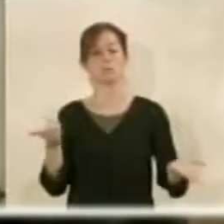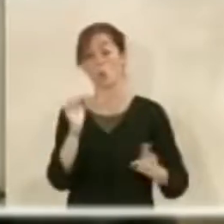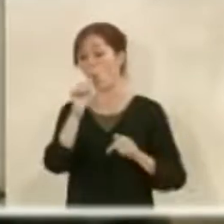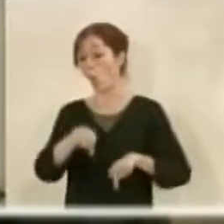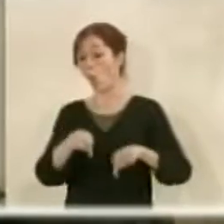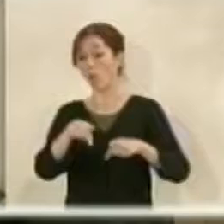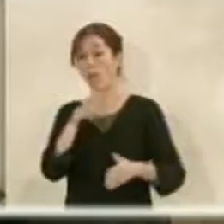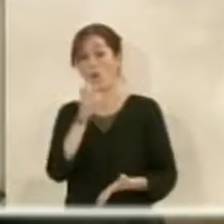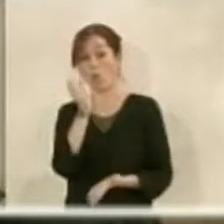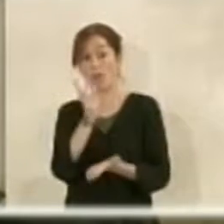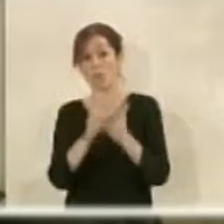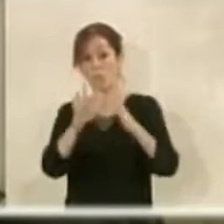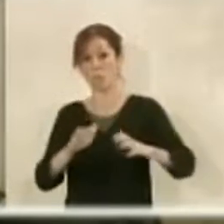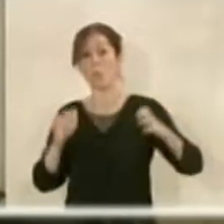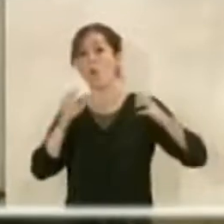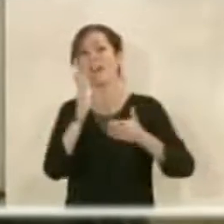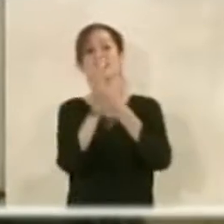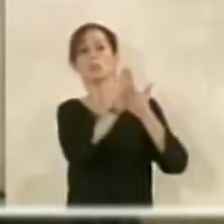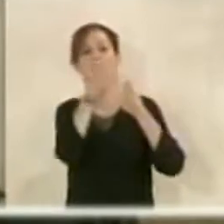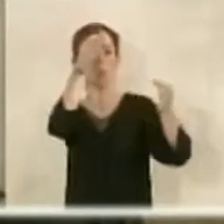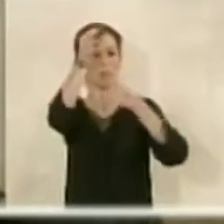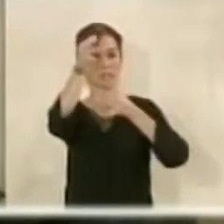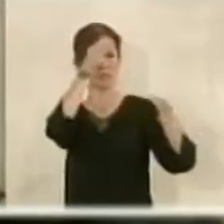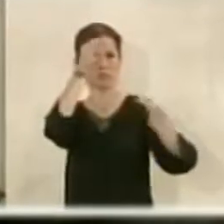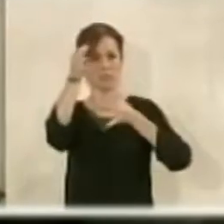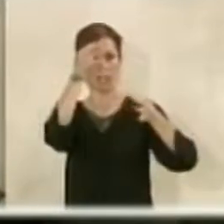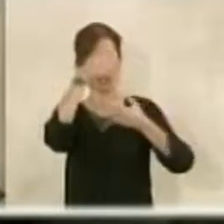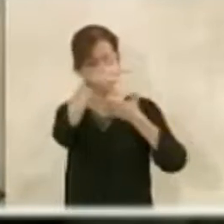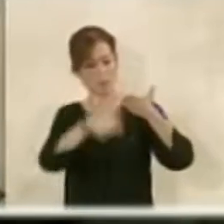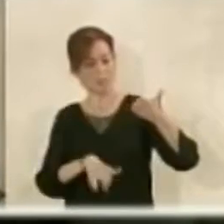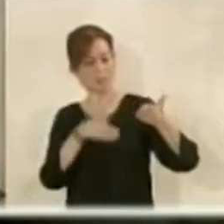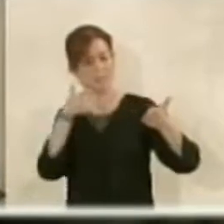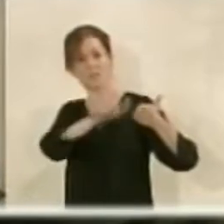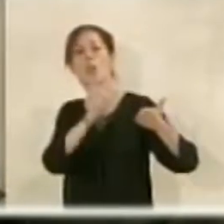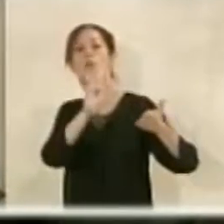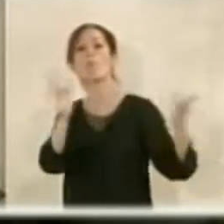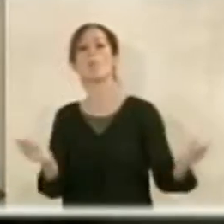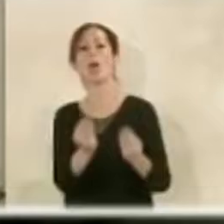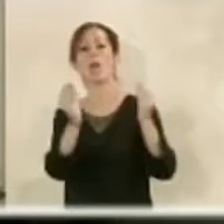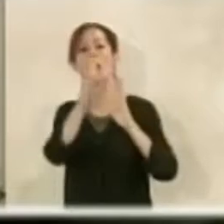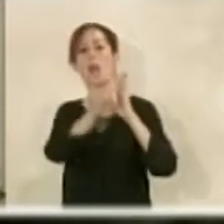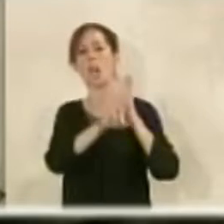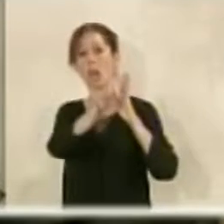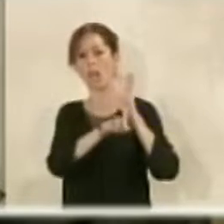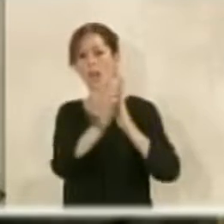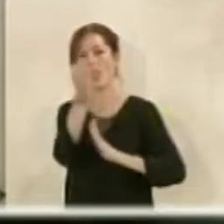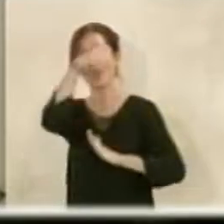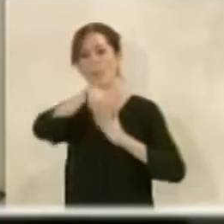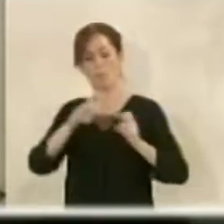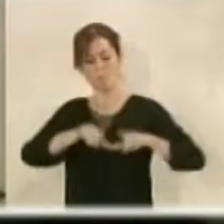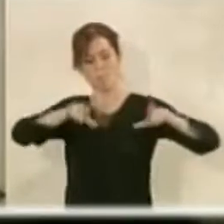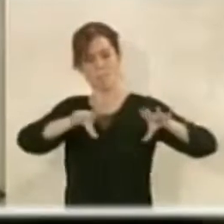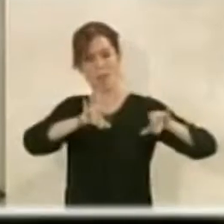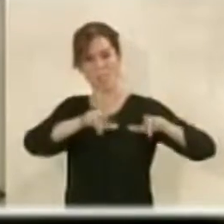Hoy viene a pleno un estudio de talles. Es algo que permite la logoa y es mejorar cómo queda la ordenación dentro de una